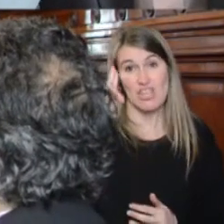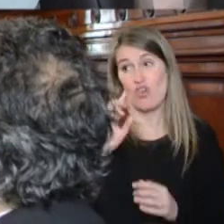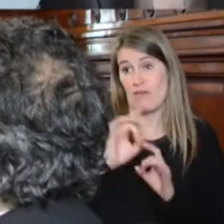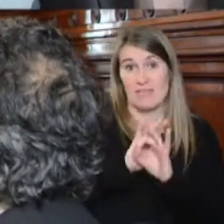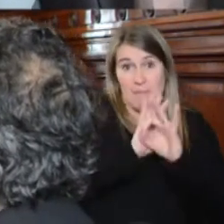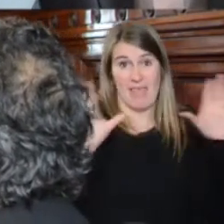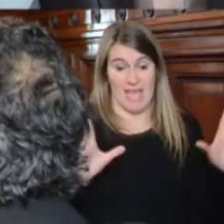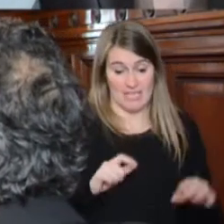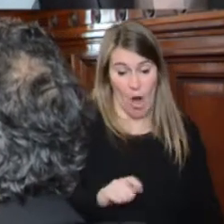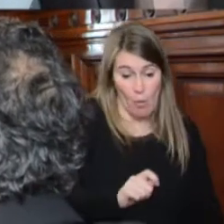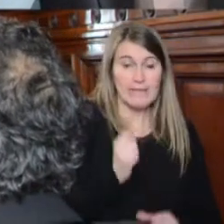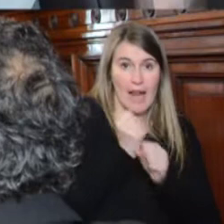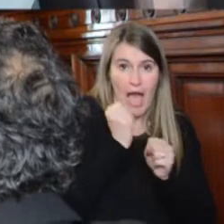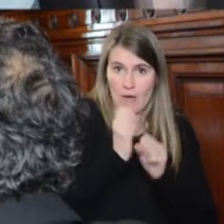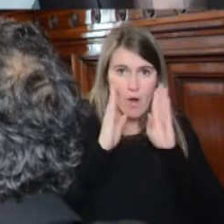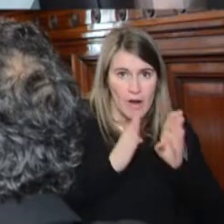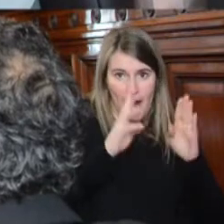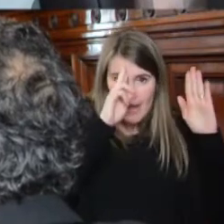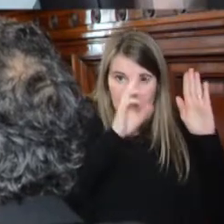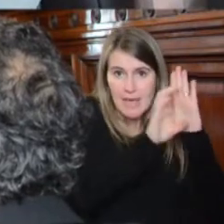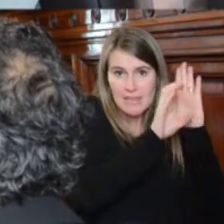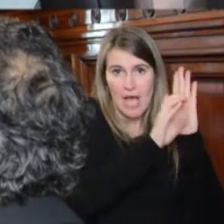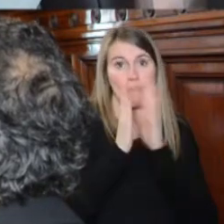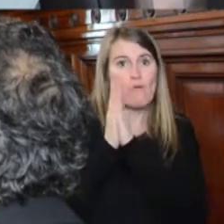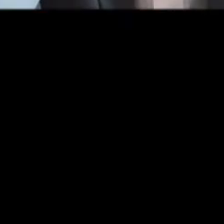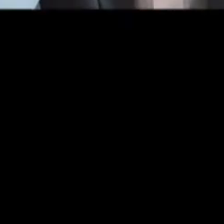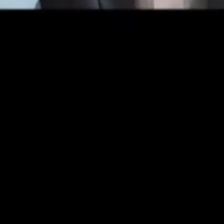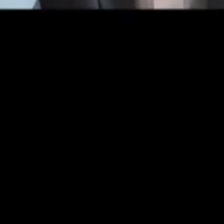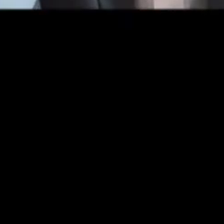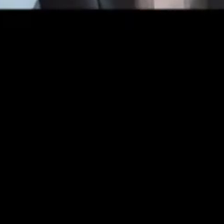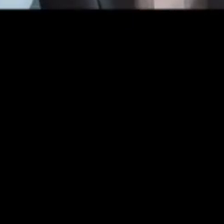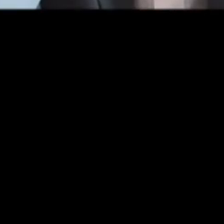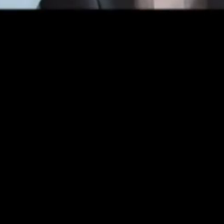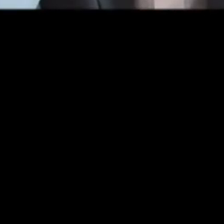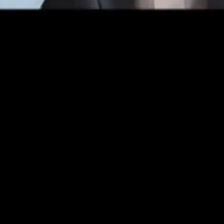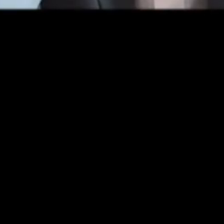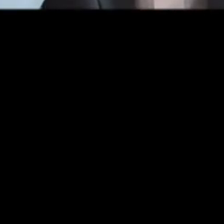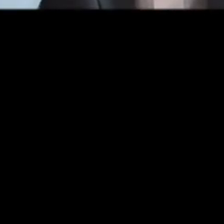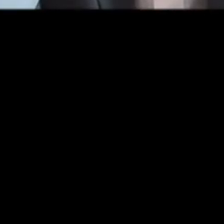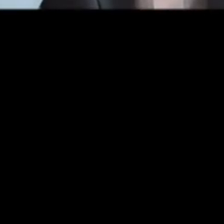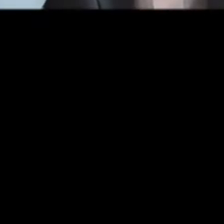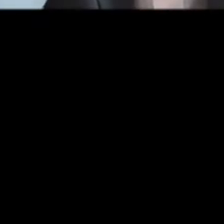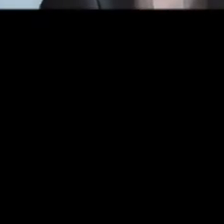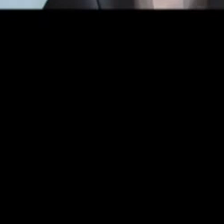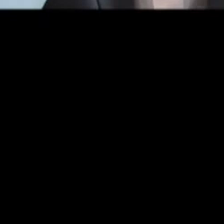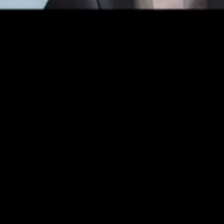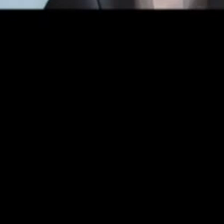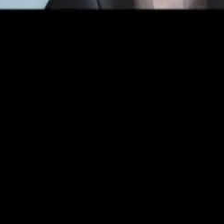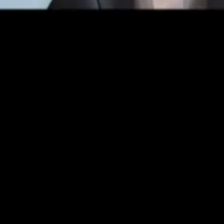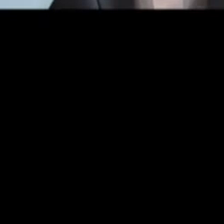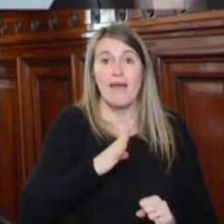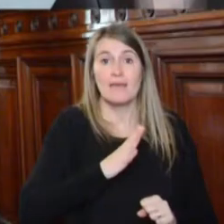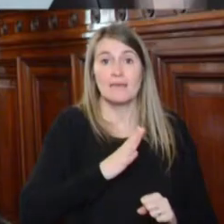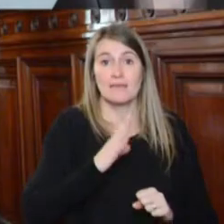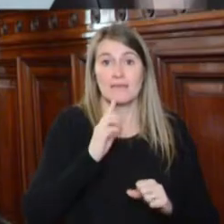laborales en cumplimiento de nuestra Constitución Nacional y de los tratados internacionales a ella incorporados, teniendo como eje la